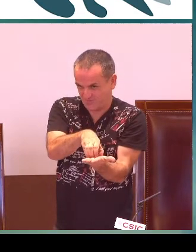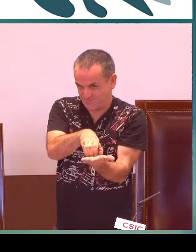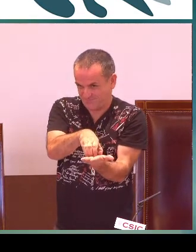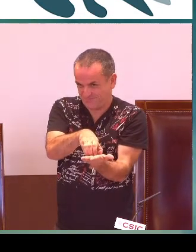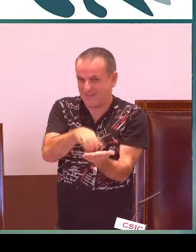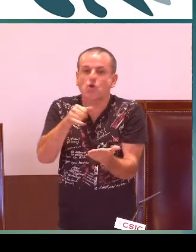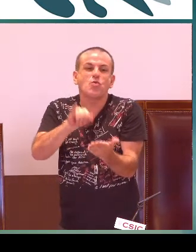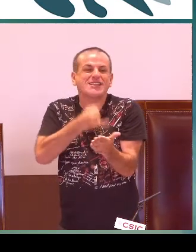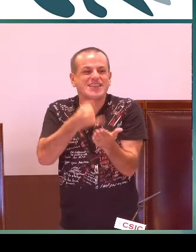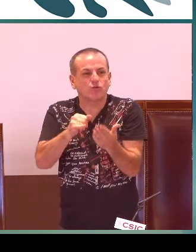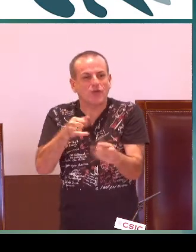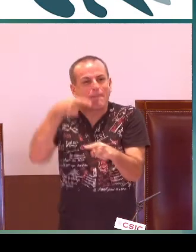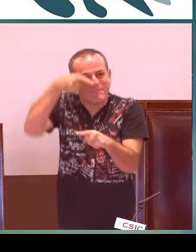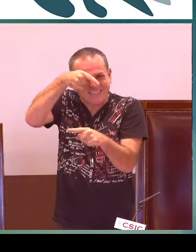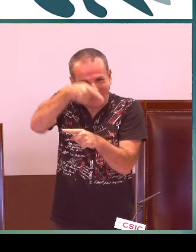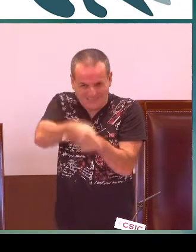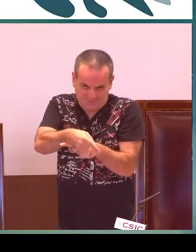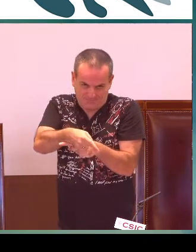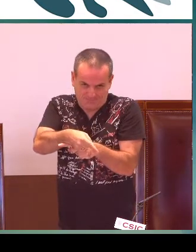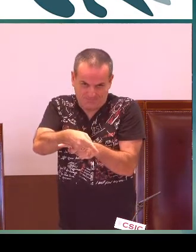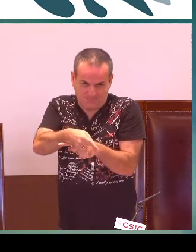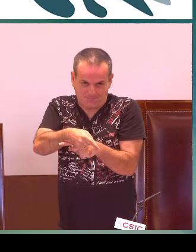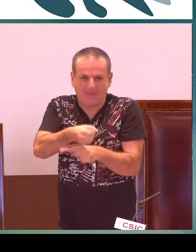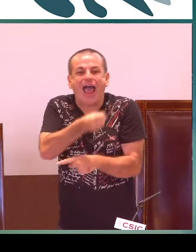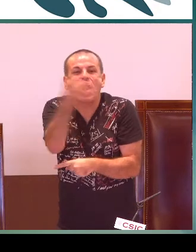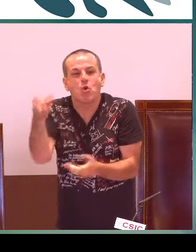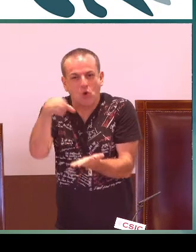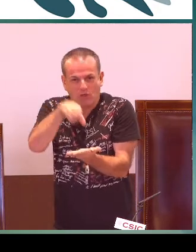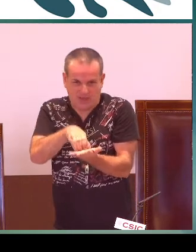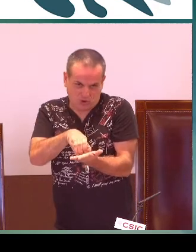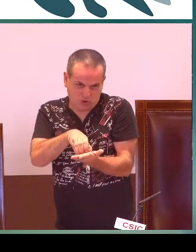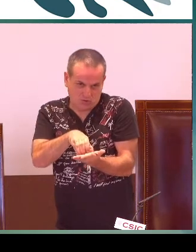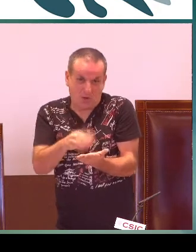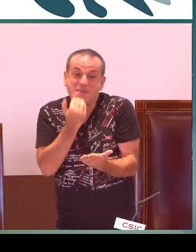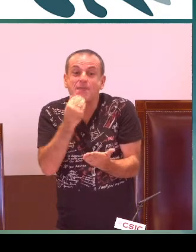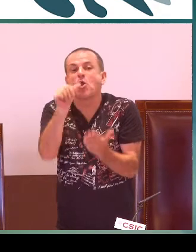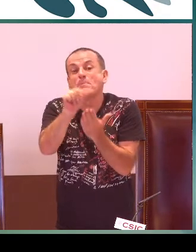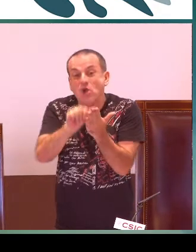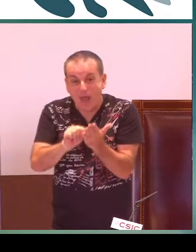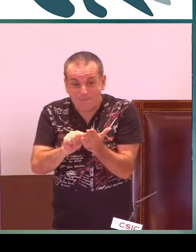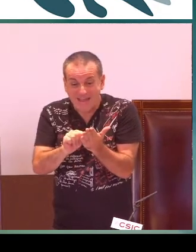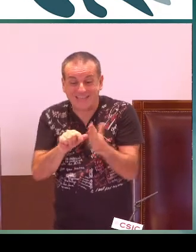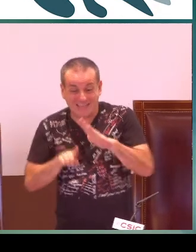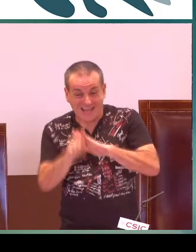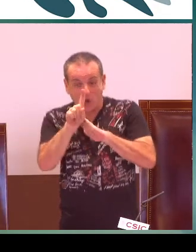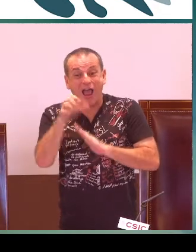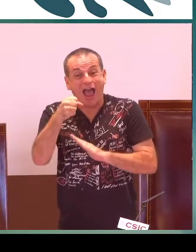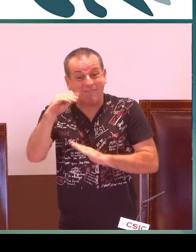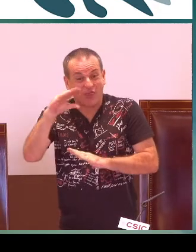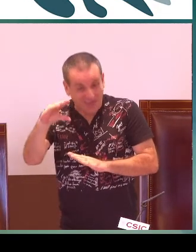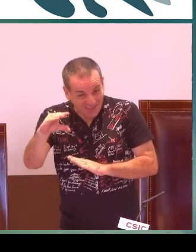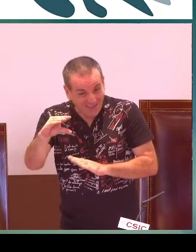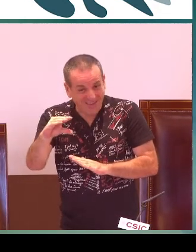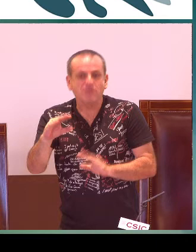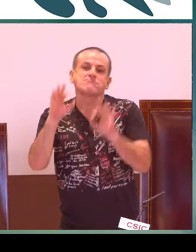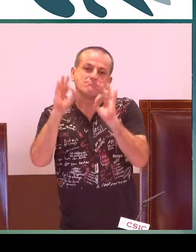que la Administración Pública Educativa oferta a los centros para algunos centros. Algunos centros que